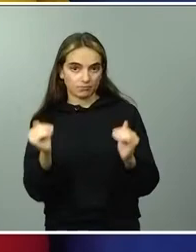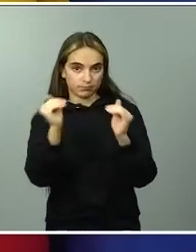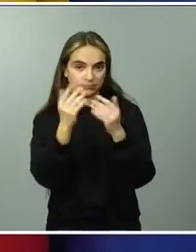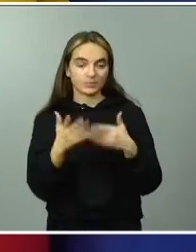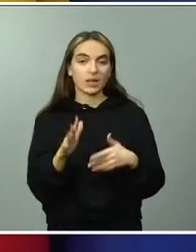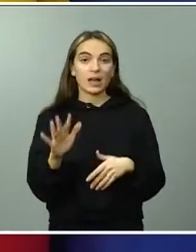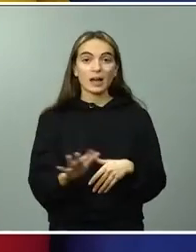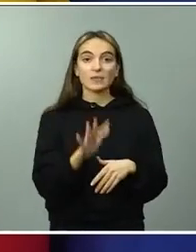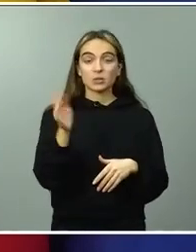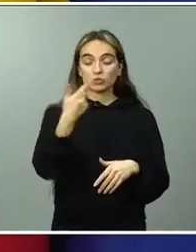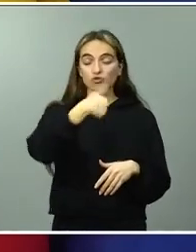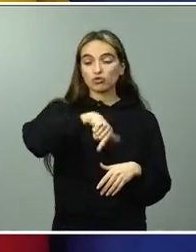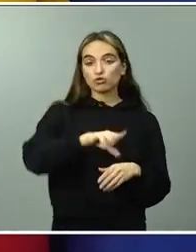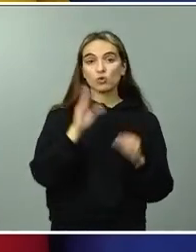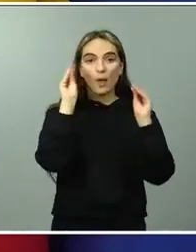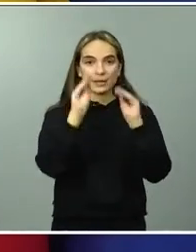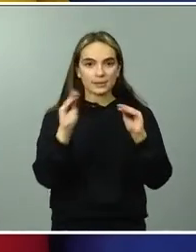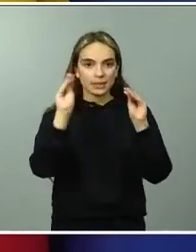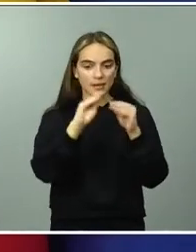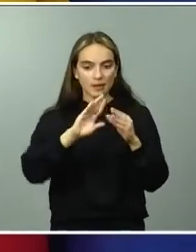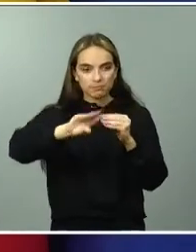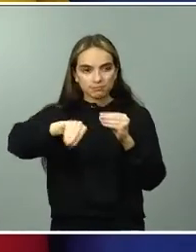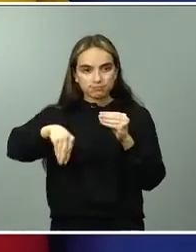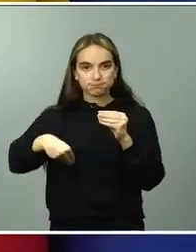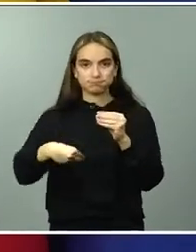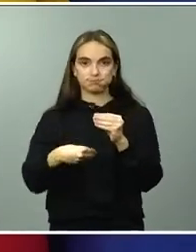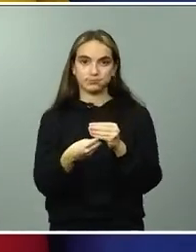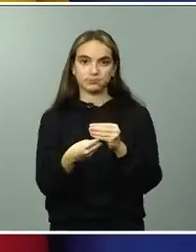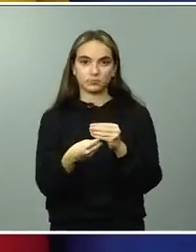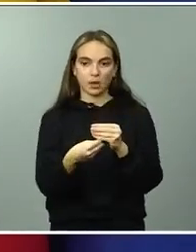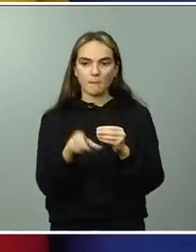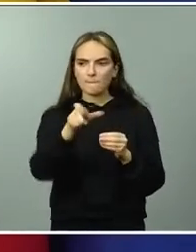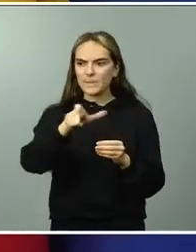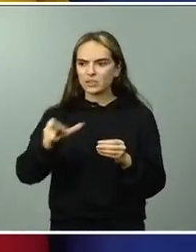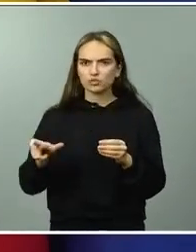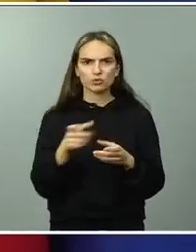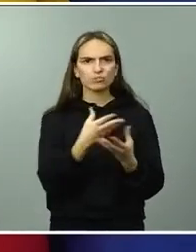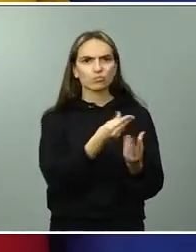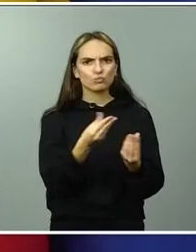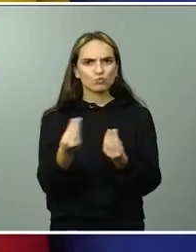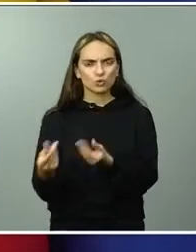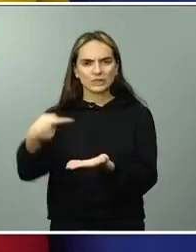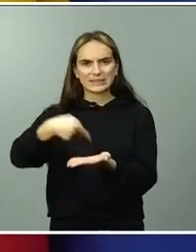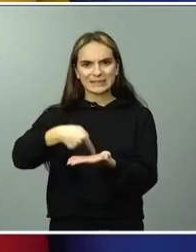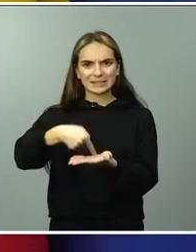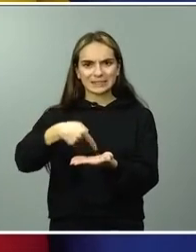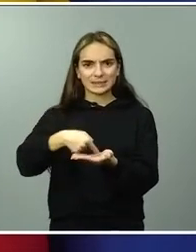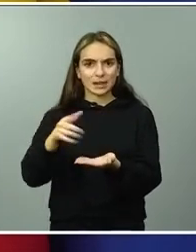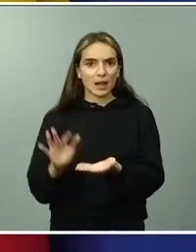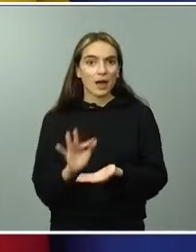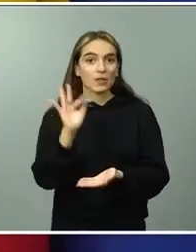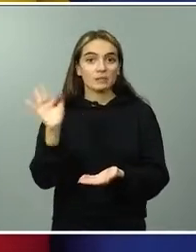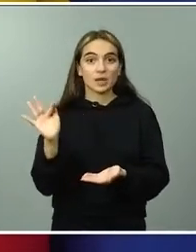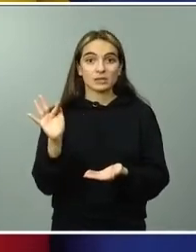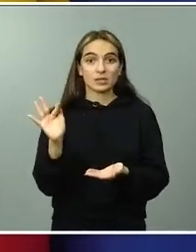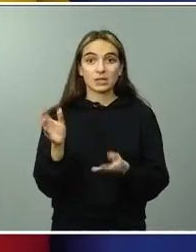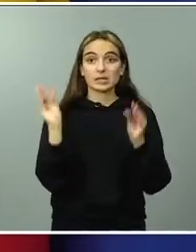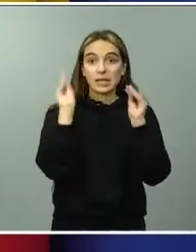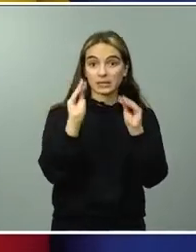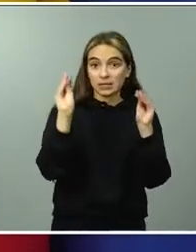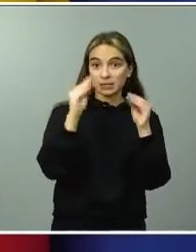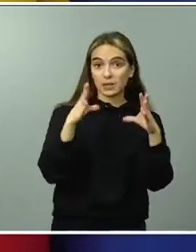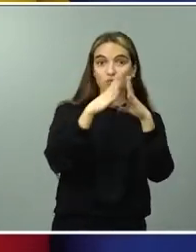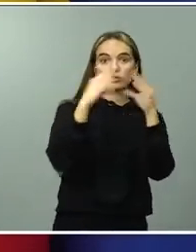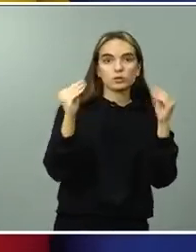estaba fuertemente demandada y que, además, no acababa todavía de recogerse ni en las enseñanzas universitarias ni en formación